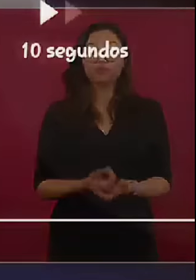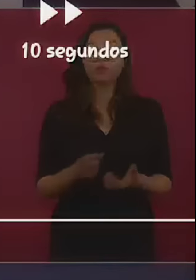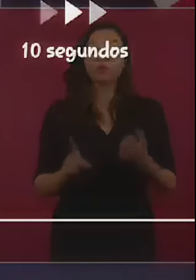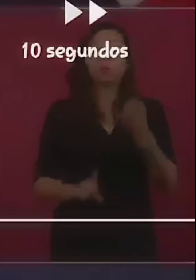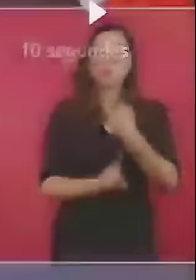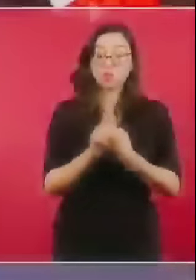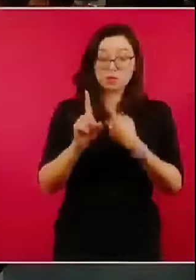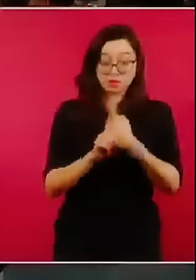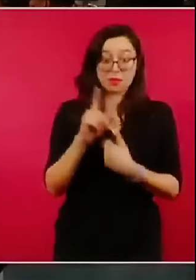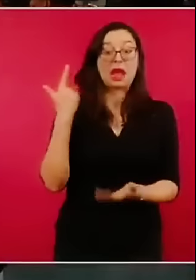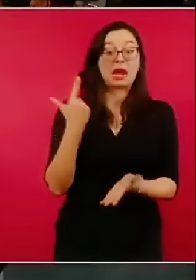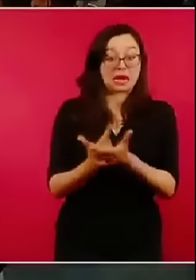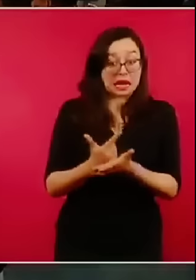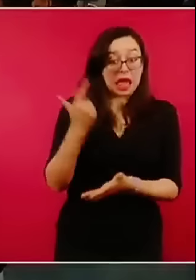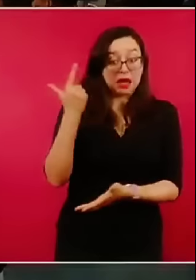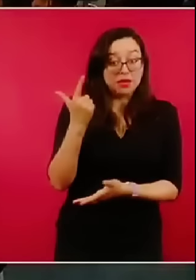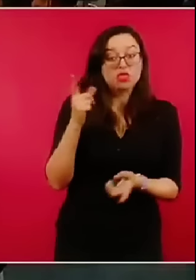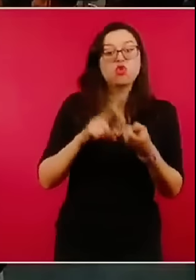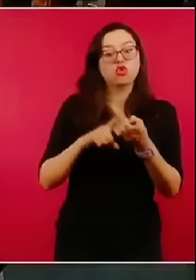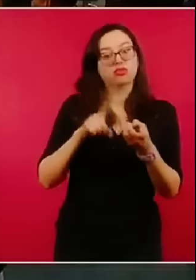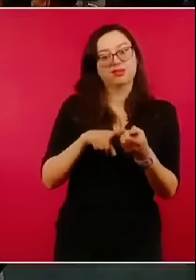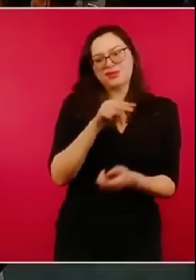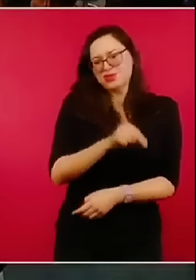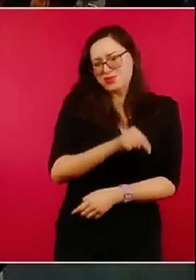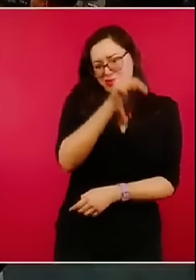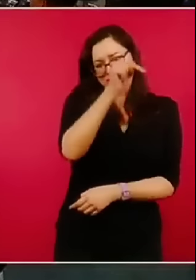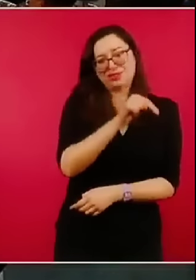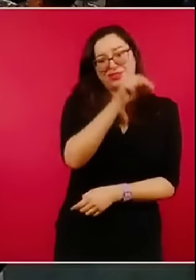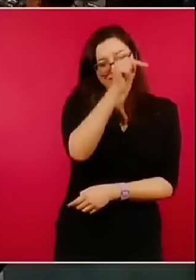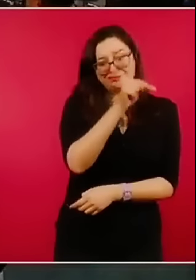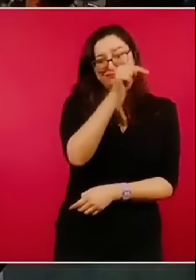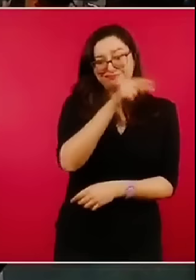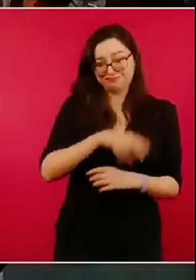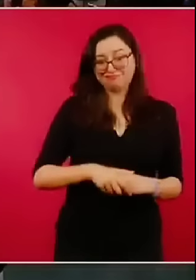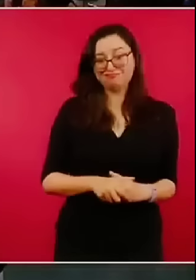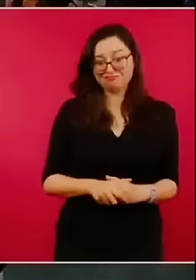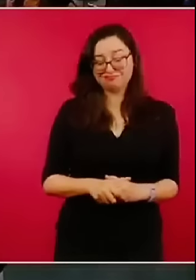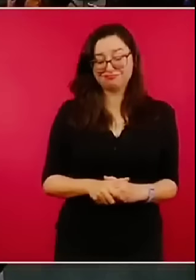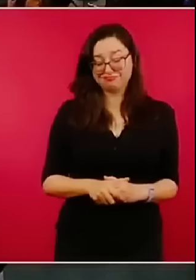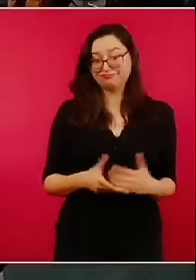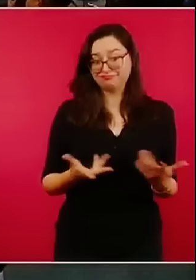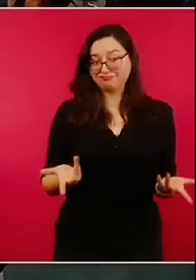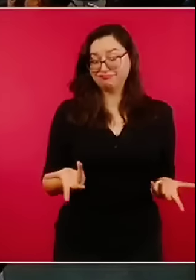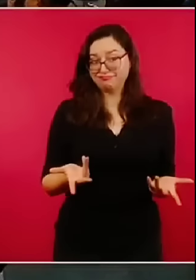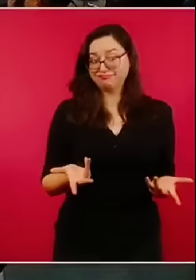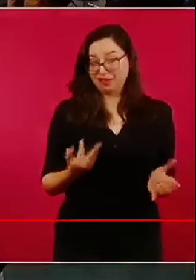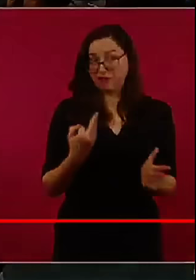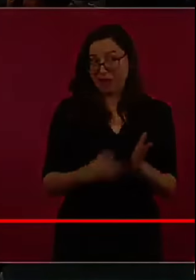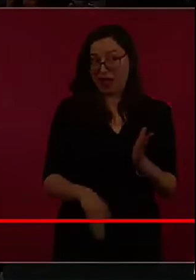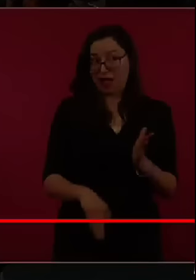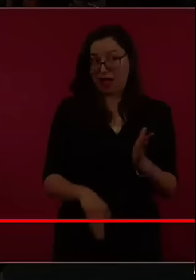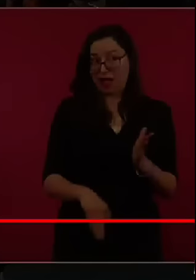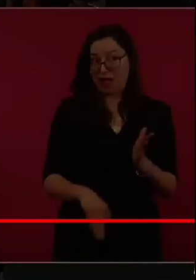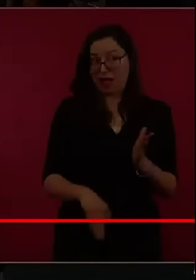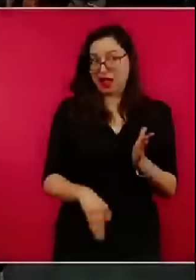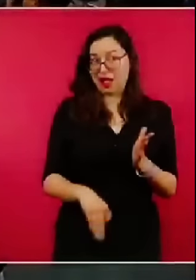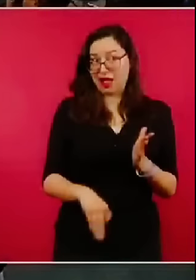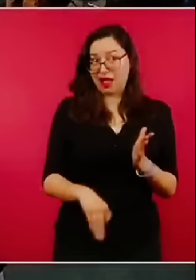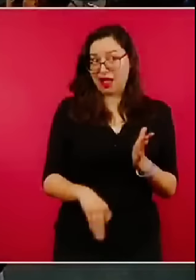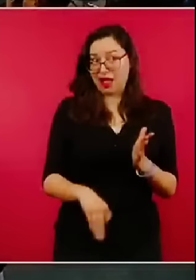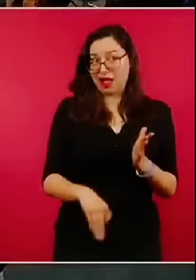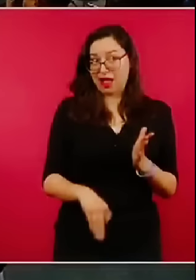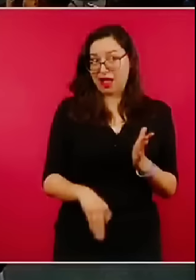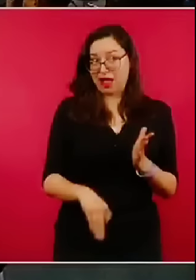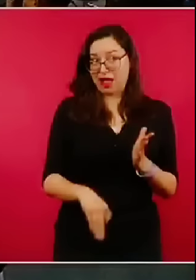Exacto. Por ejemplo, terminamos un... Pero